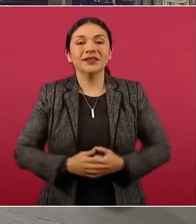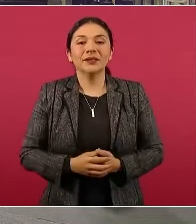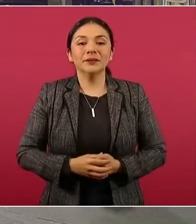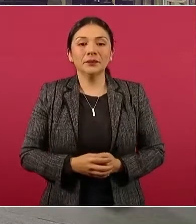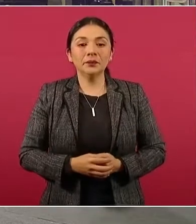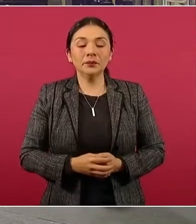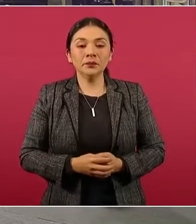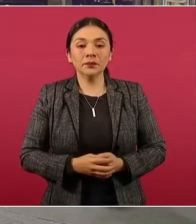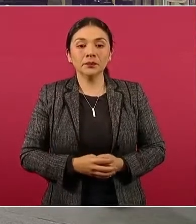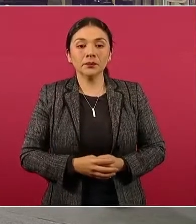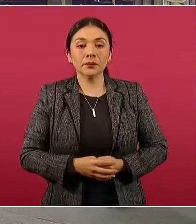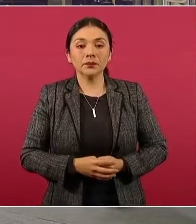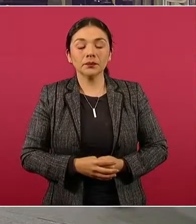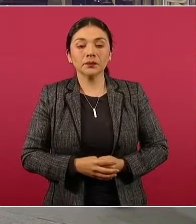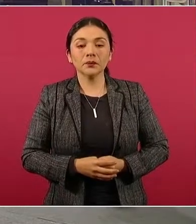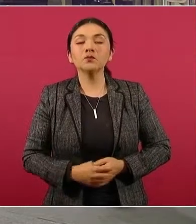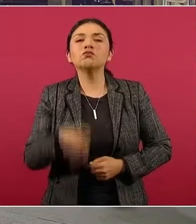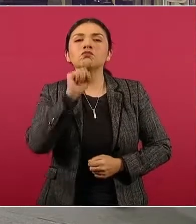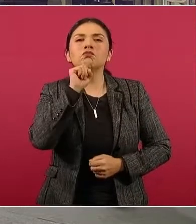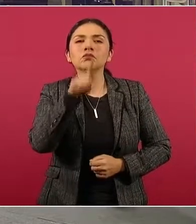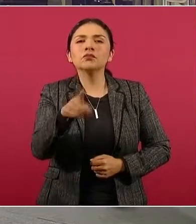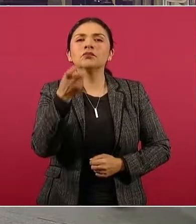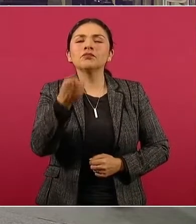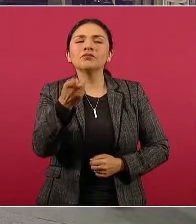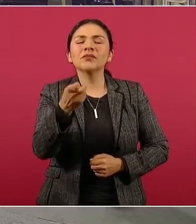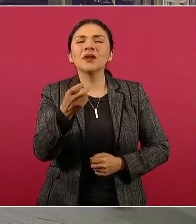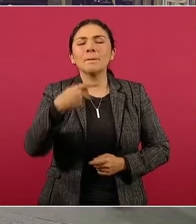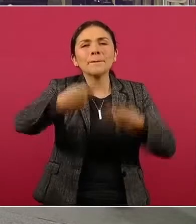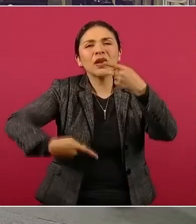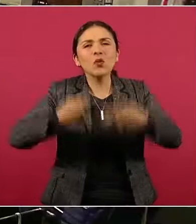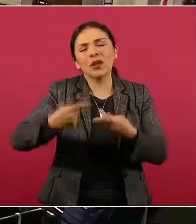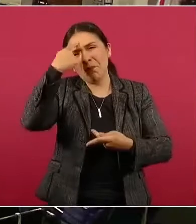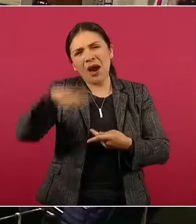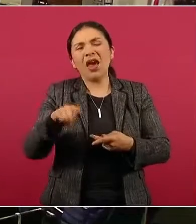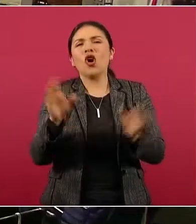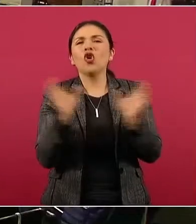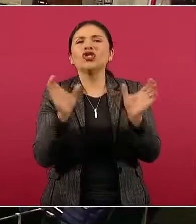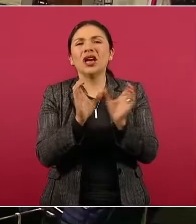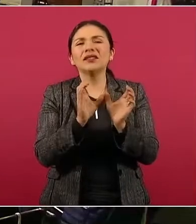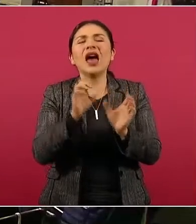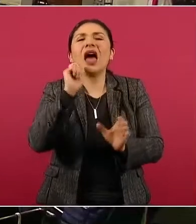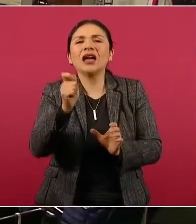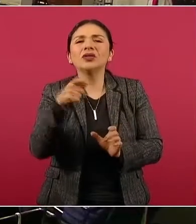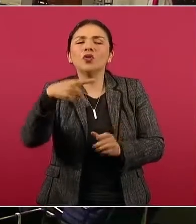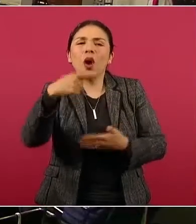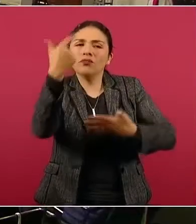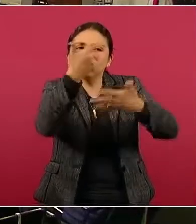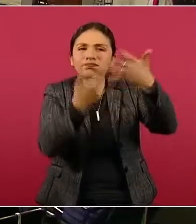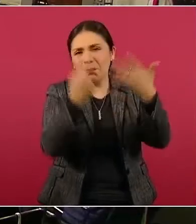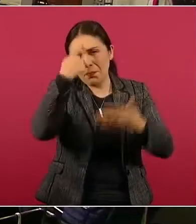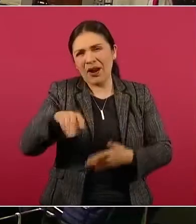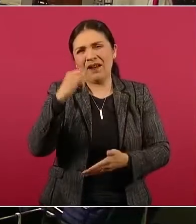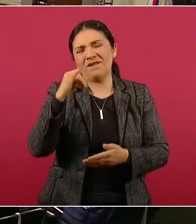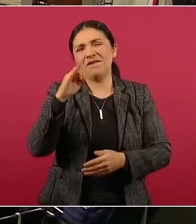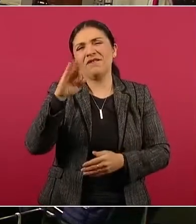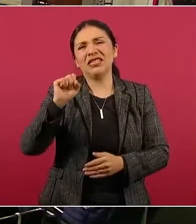Registro Federal de Contribuyentes, Nombre o Razón Social, al igual que el Código Postal. Lo primero que hay que decir es que el SAT